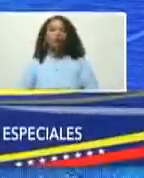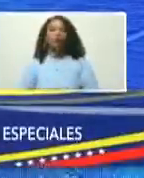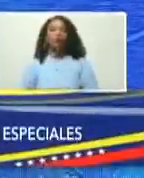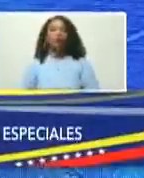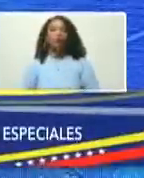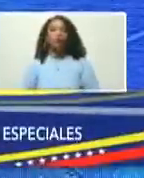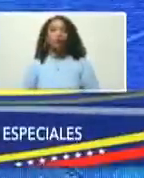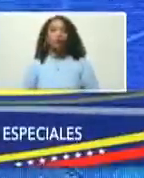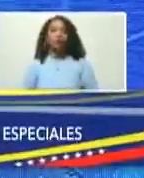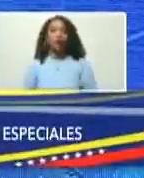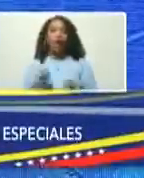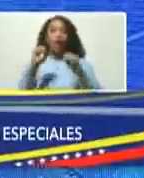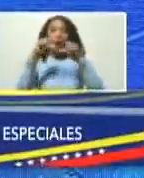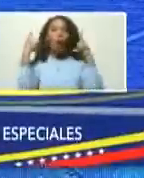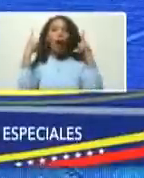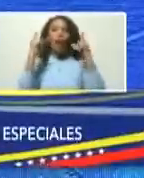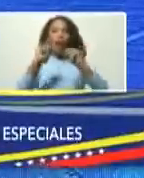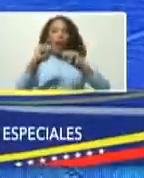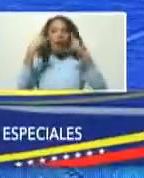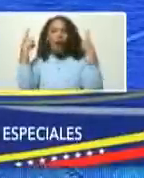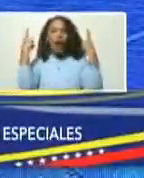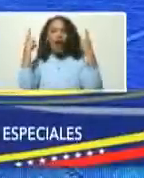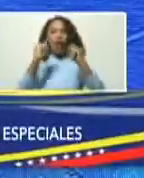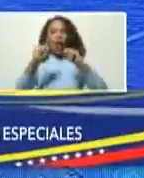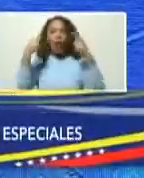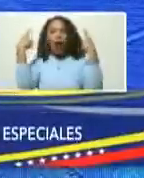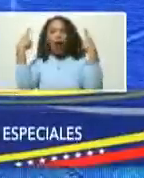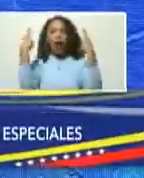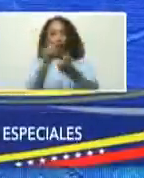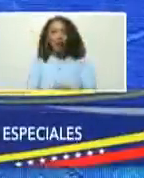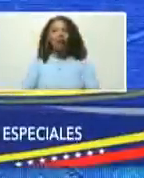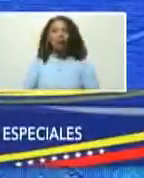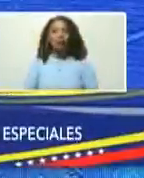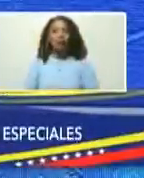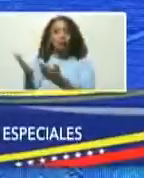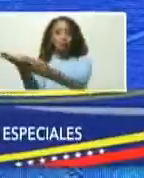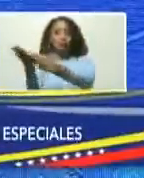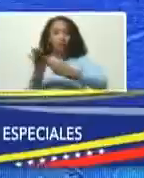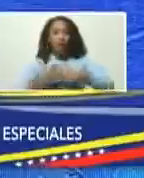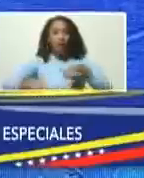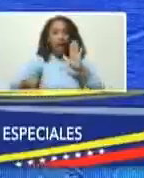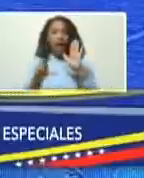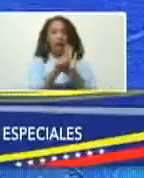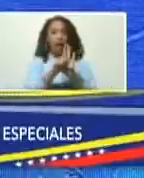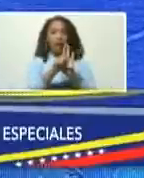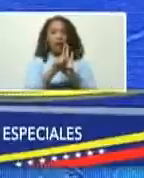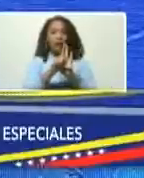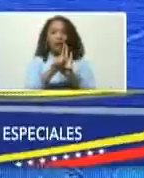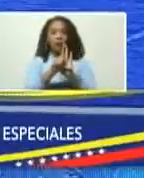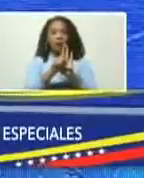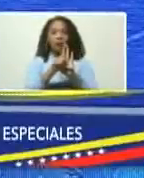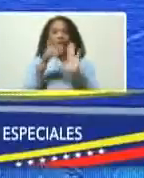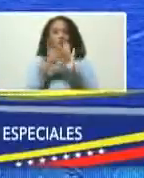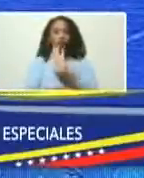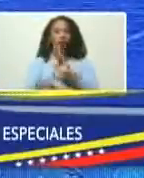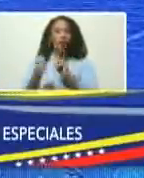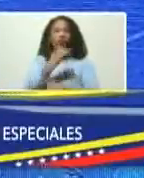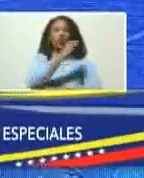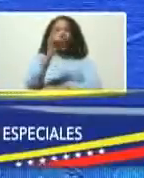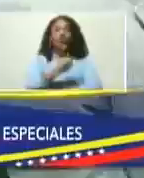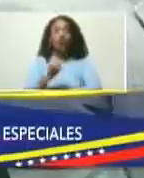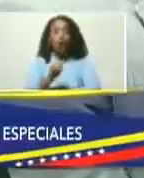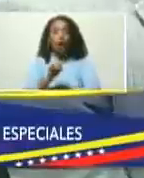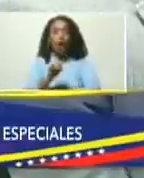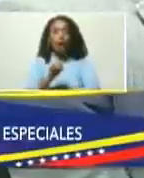La Guaira, la Guaira, la Guaira, recibe la ley orgánica de zonas económicas